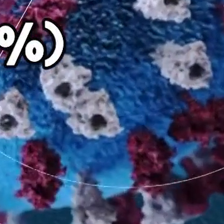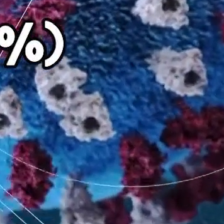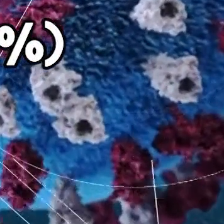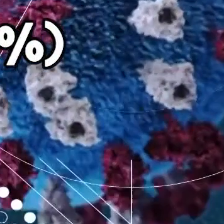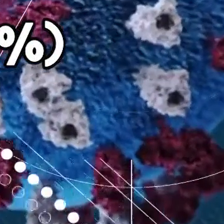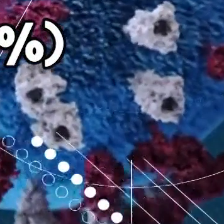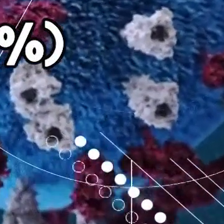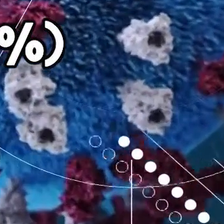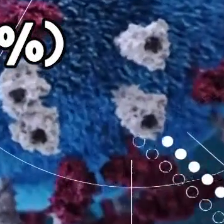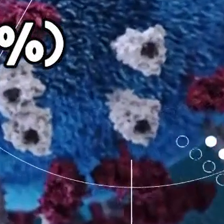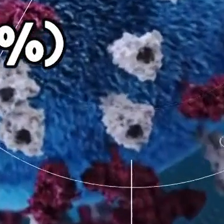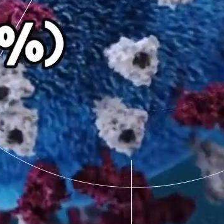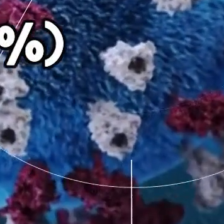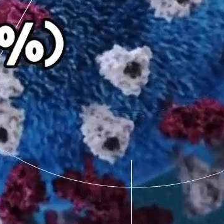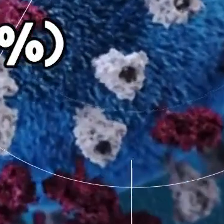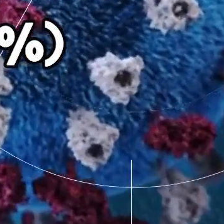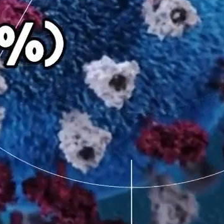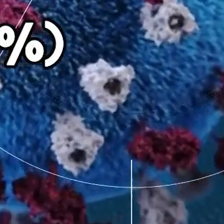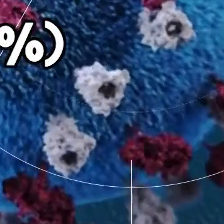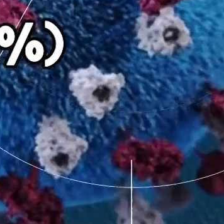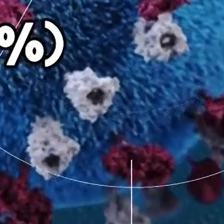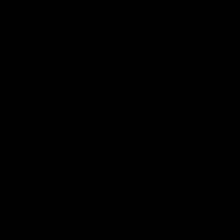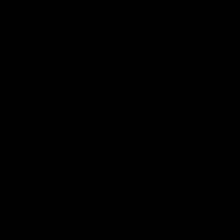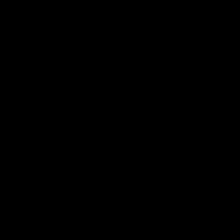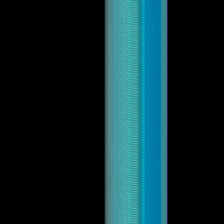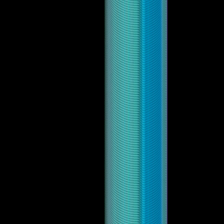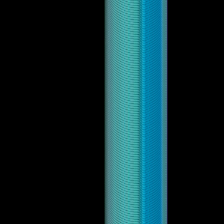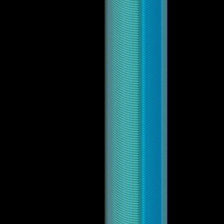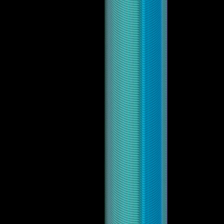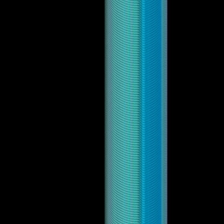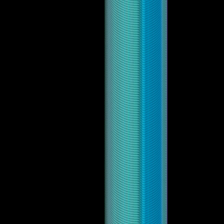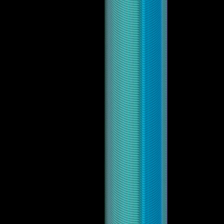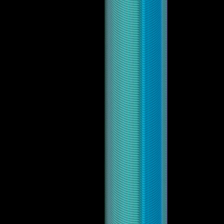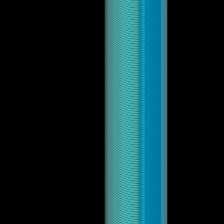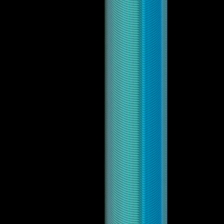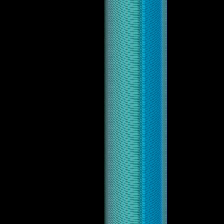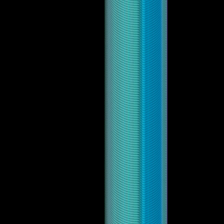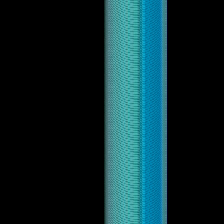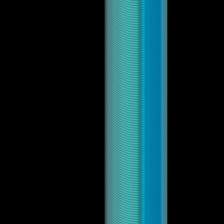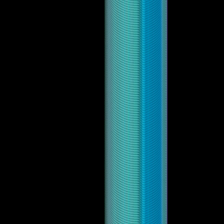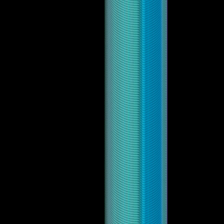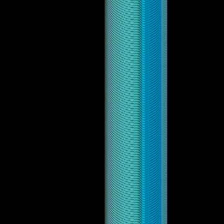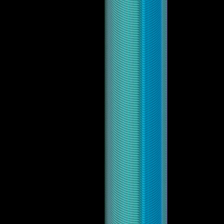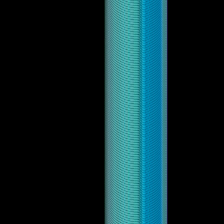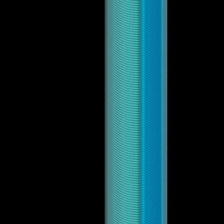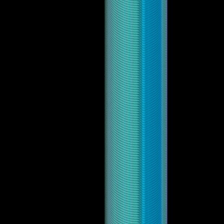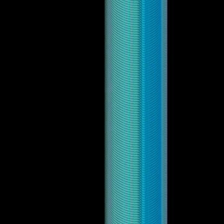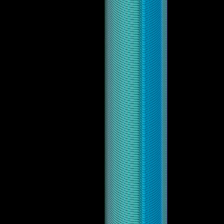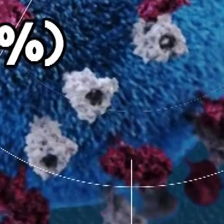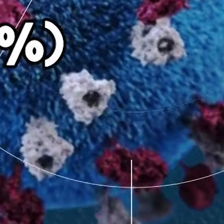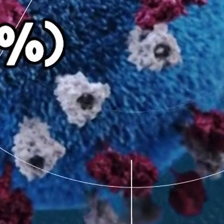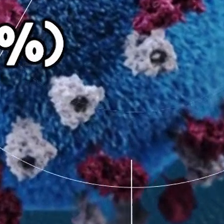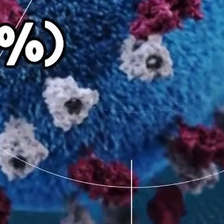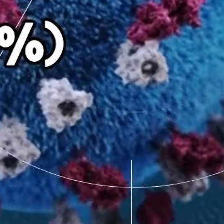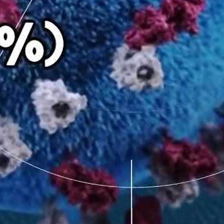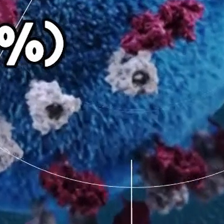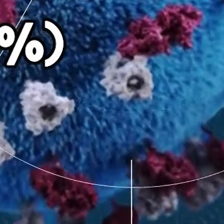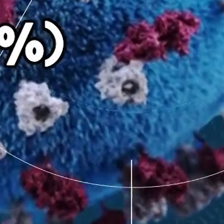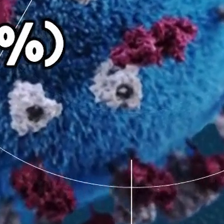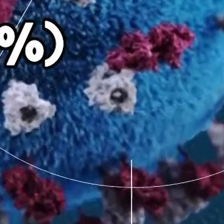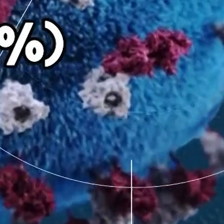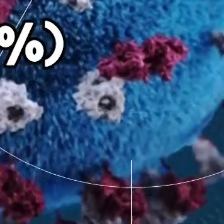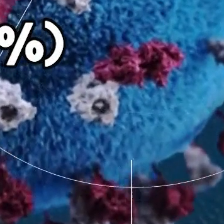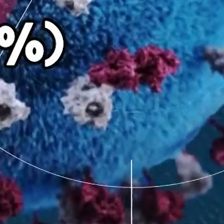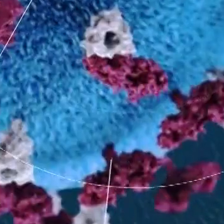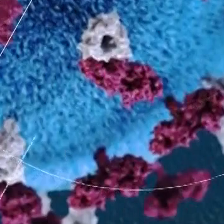45.1%, mientras que los casos activos son 1.554, que vendría a ser